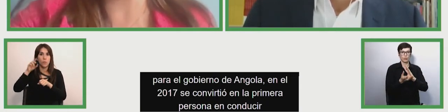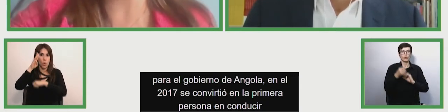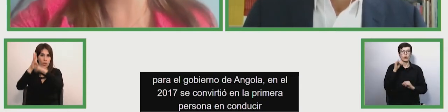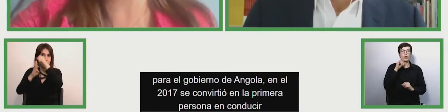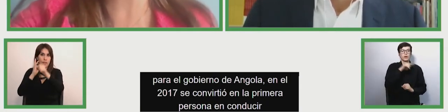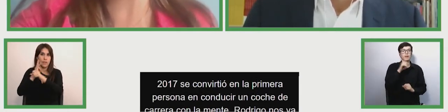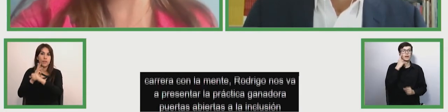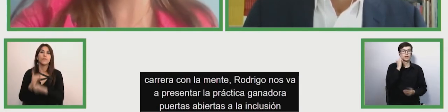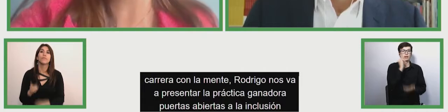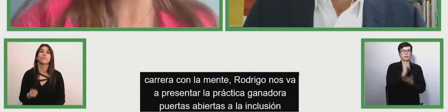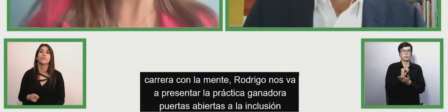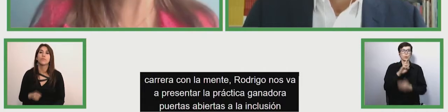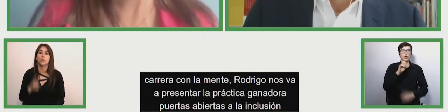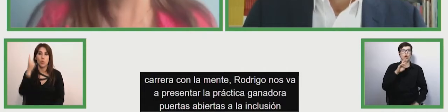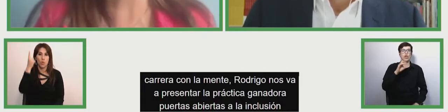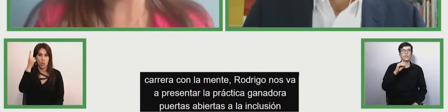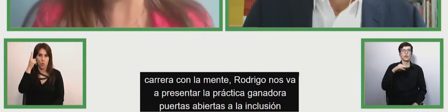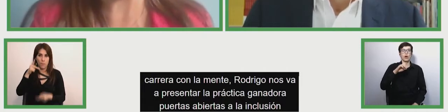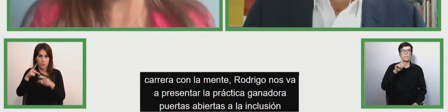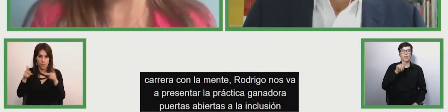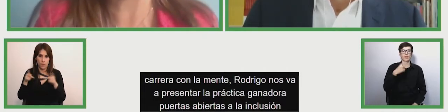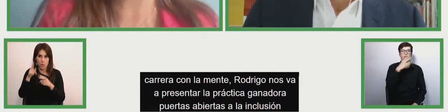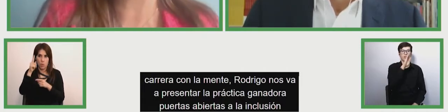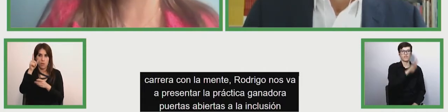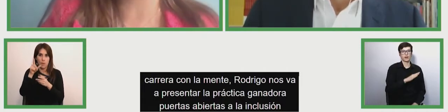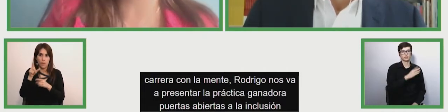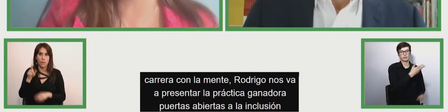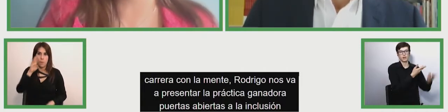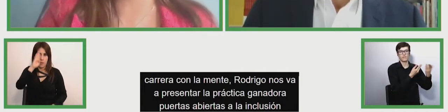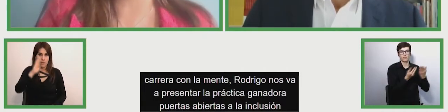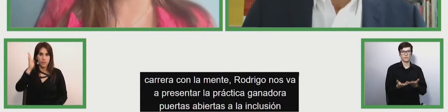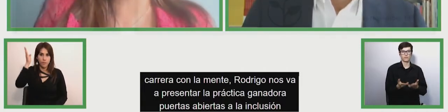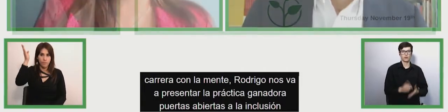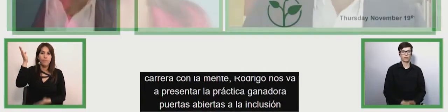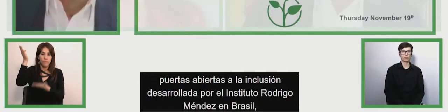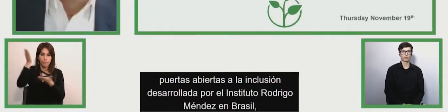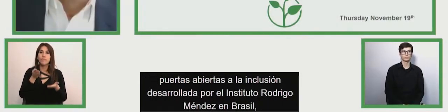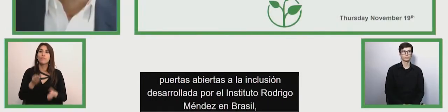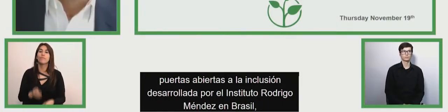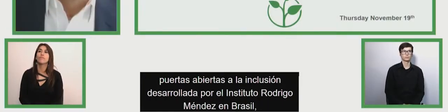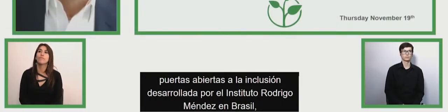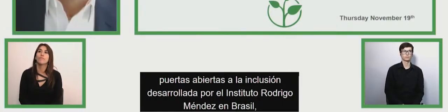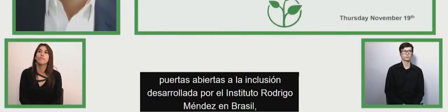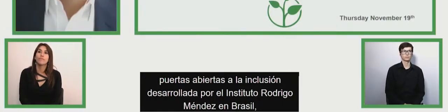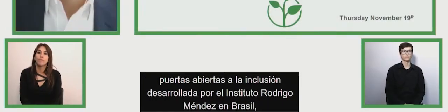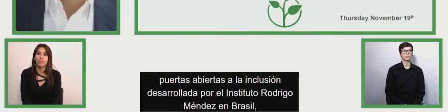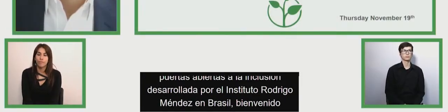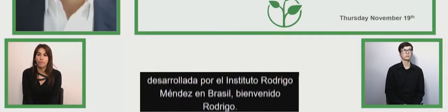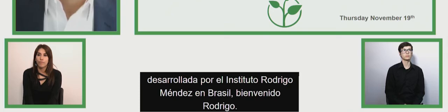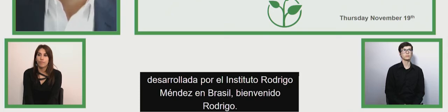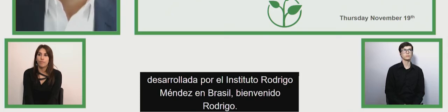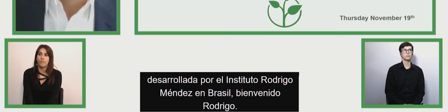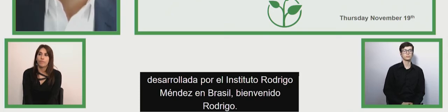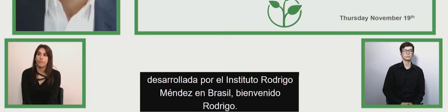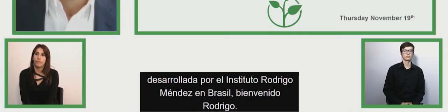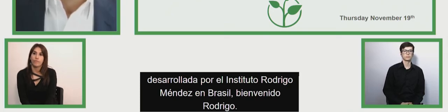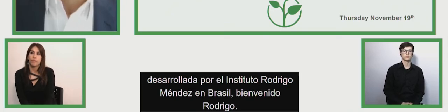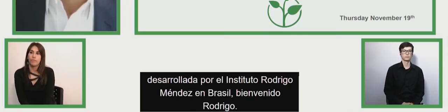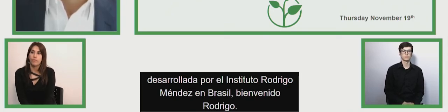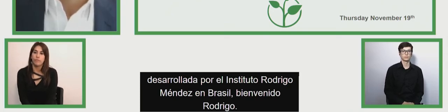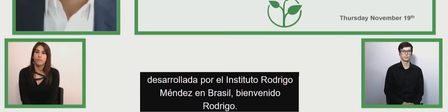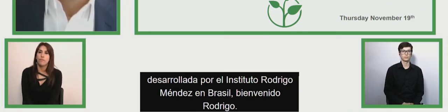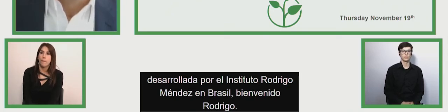Rodrigo Méndez en Brasil bienvenido Rodrigo Rodrigo Méndez es un gran placer estar con vosotros